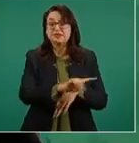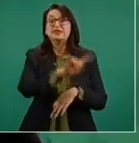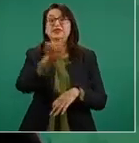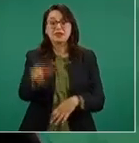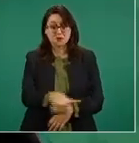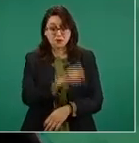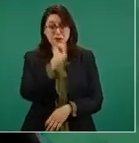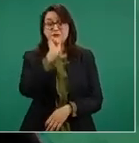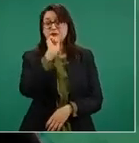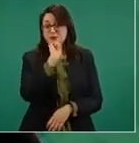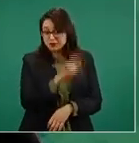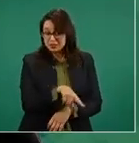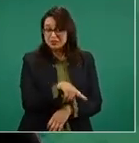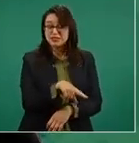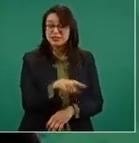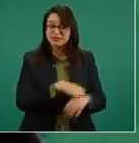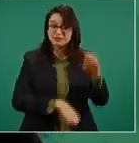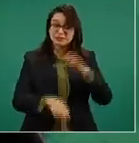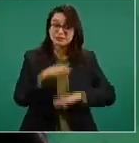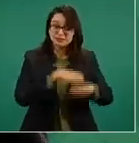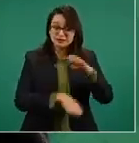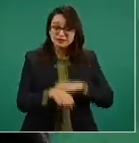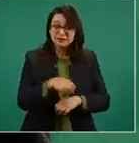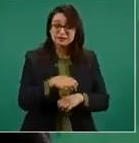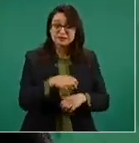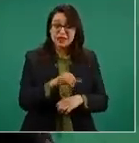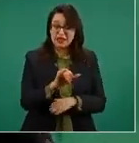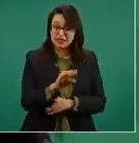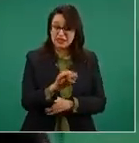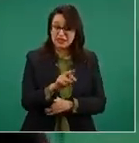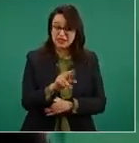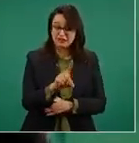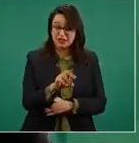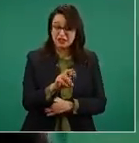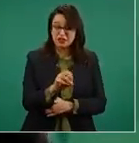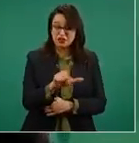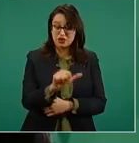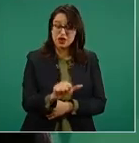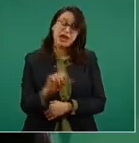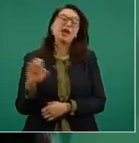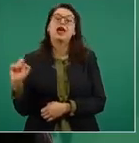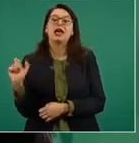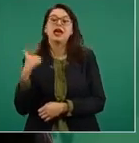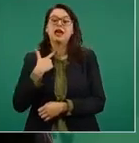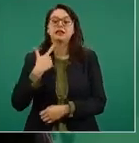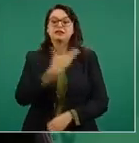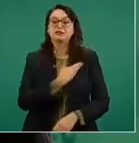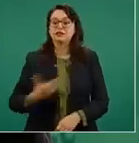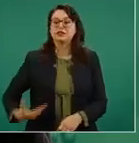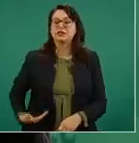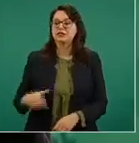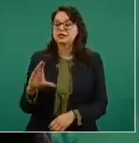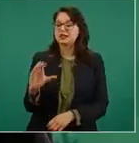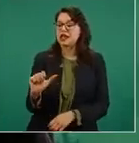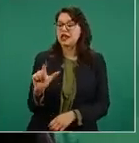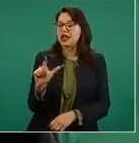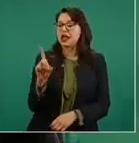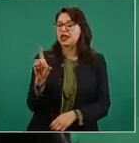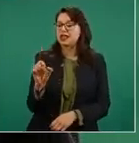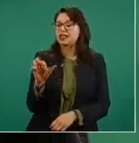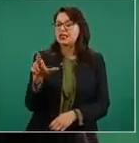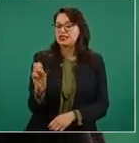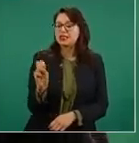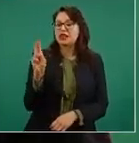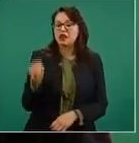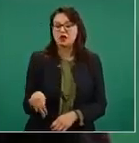Iberdrola, contrató al expresidente Felipe Calderón como miembro